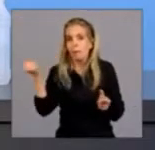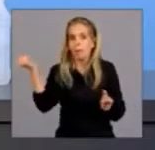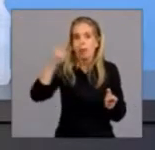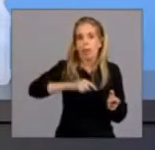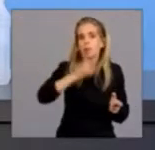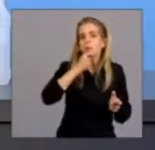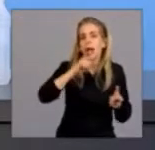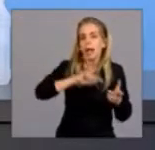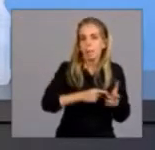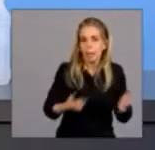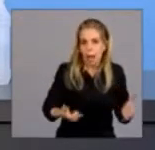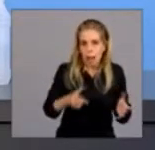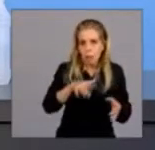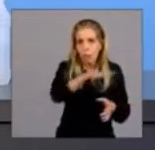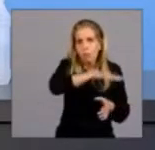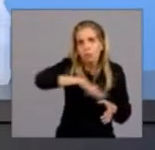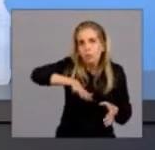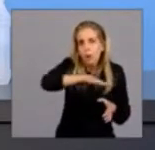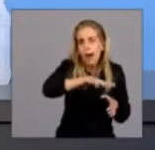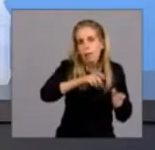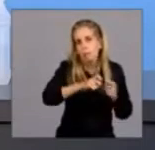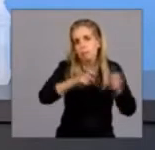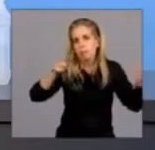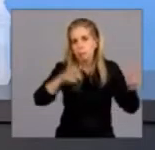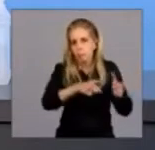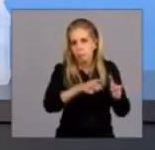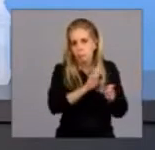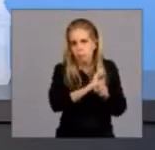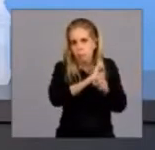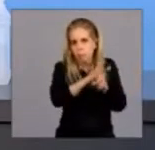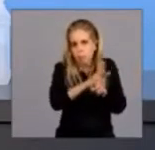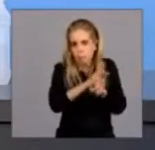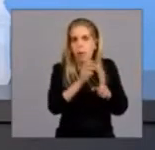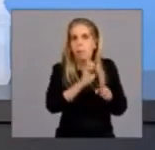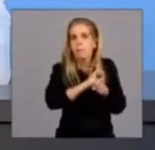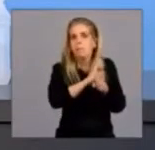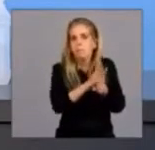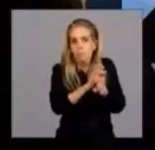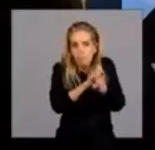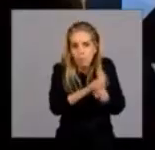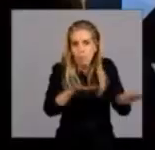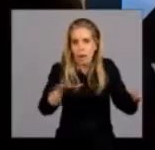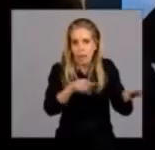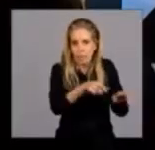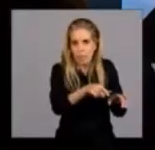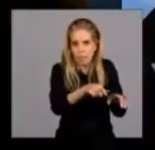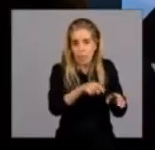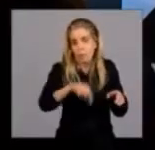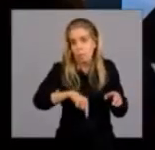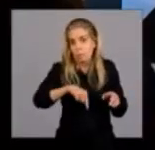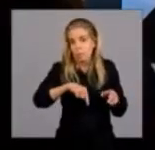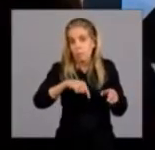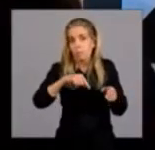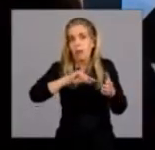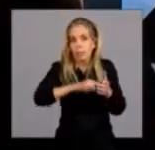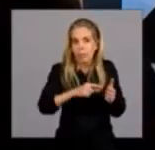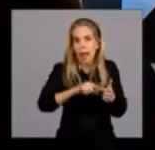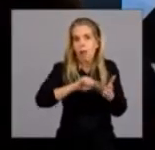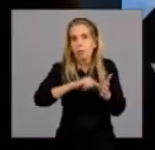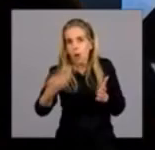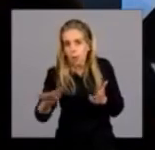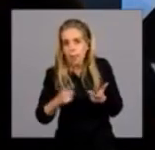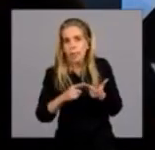dispersión del virus. Esto es el AMBA o el Chaco,